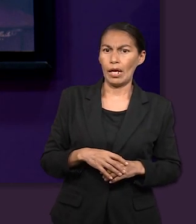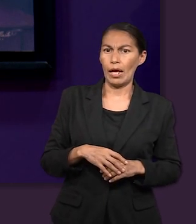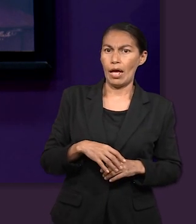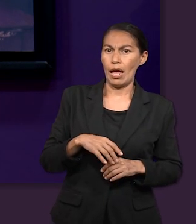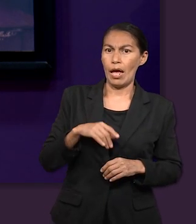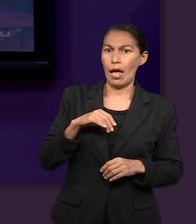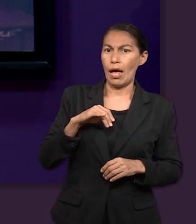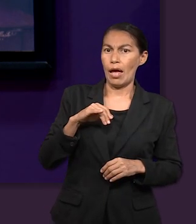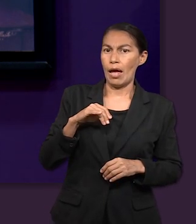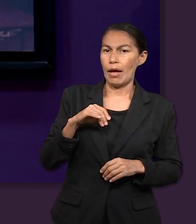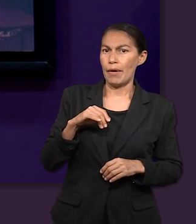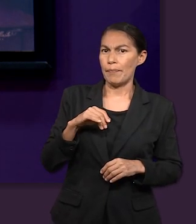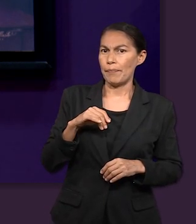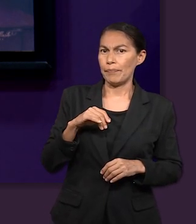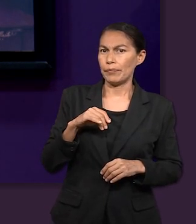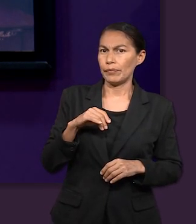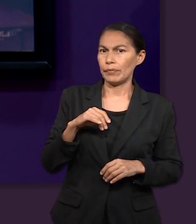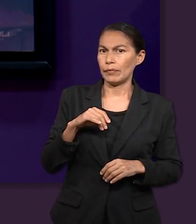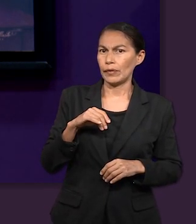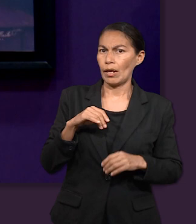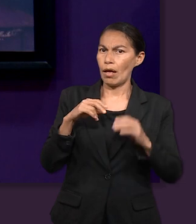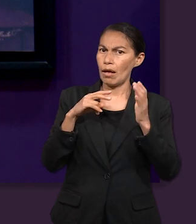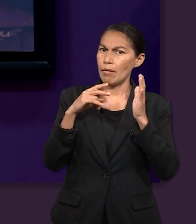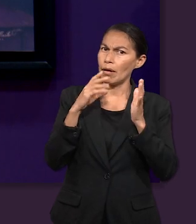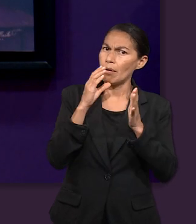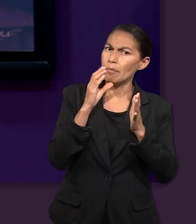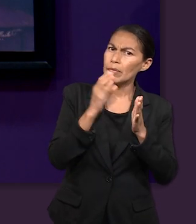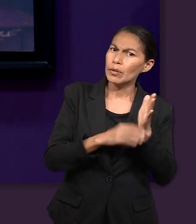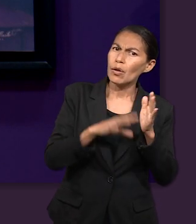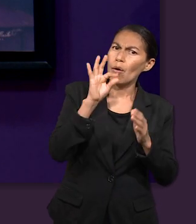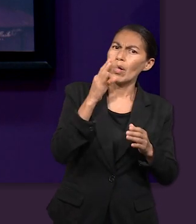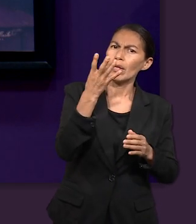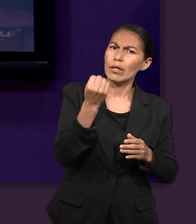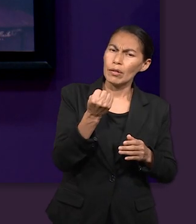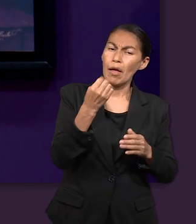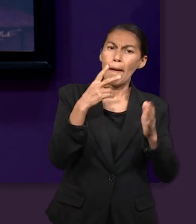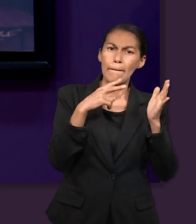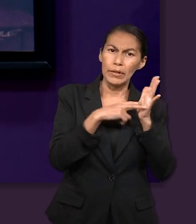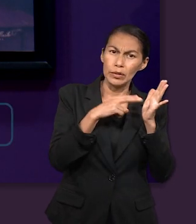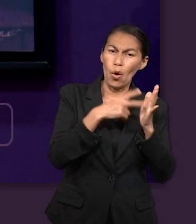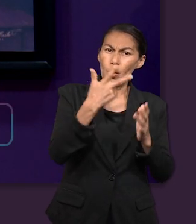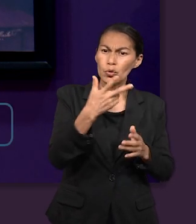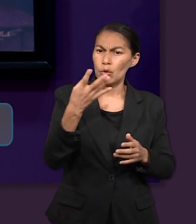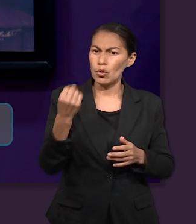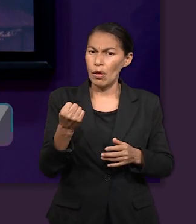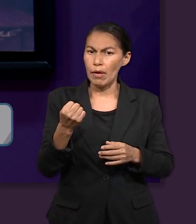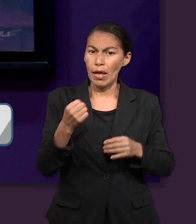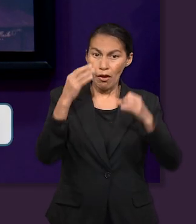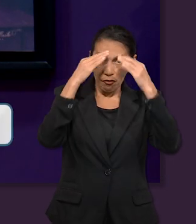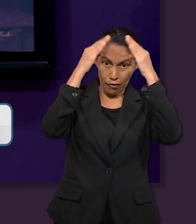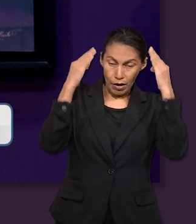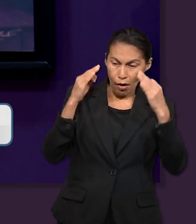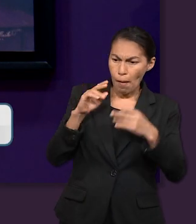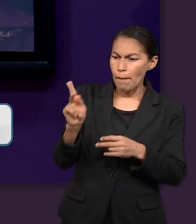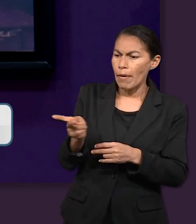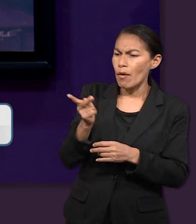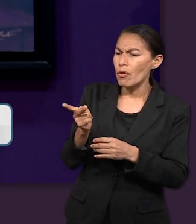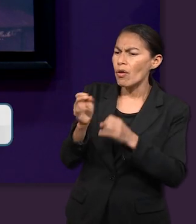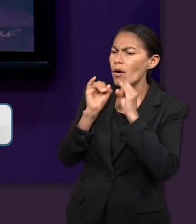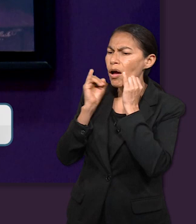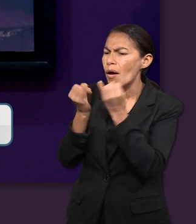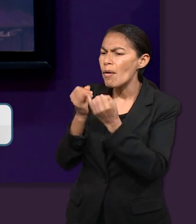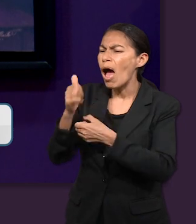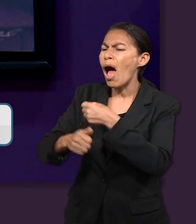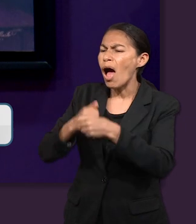faraón en el capítulo 47, versículos 8 y 9, este, leemos. Y el faraón preguntó a Jacob, ¿cuántos años tienes?